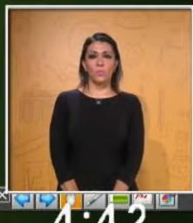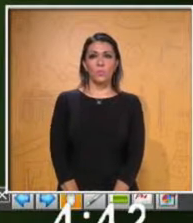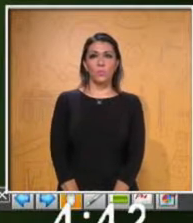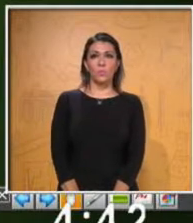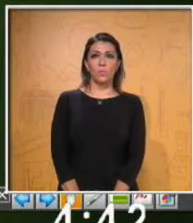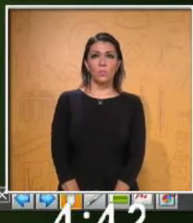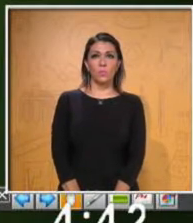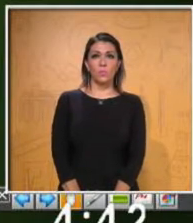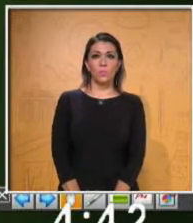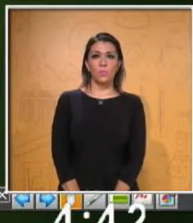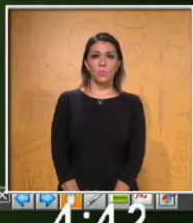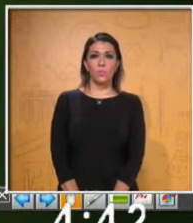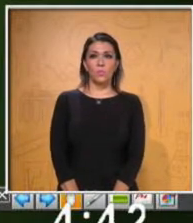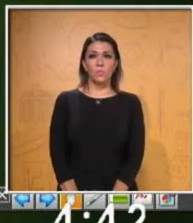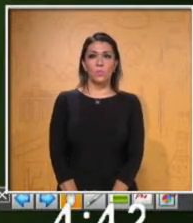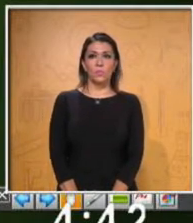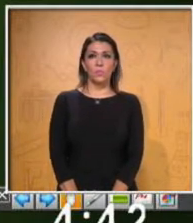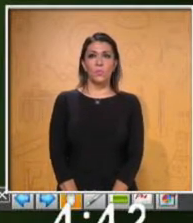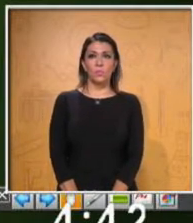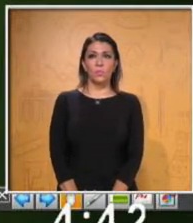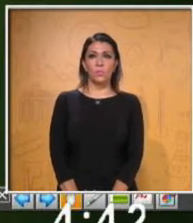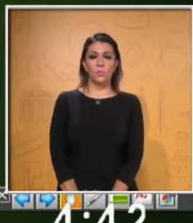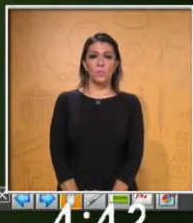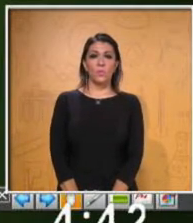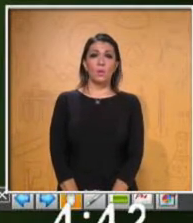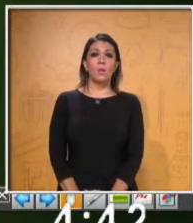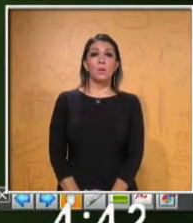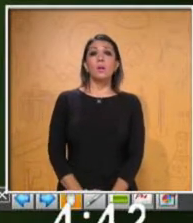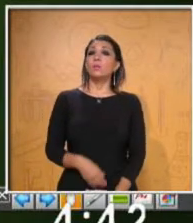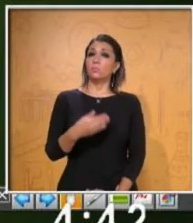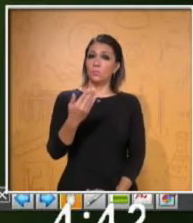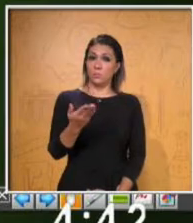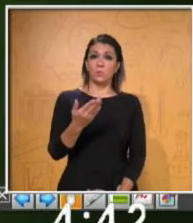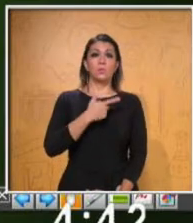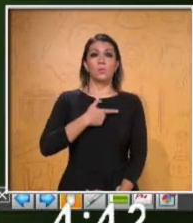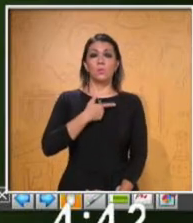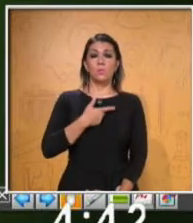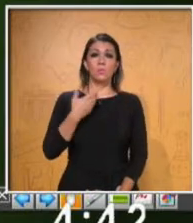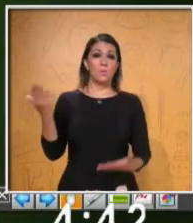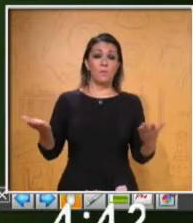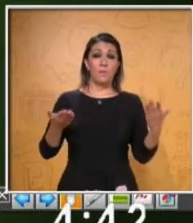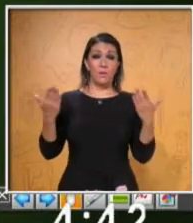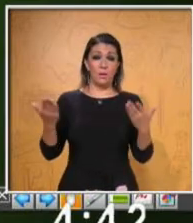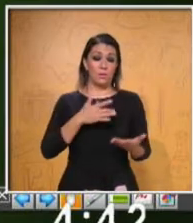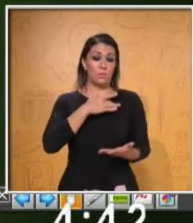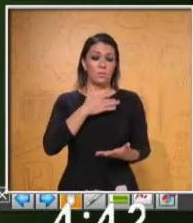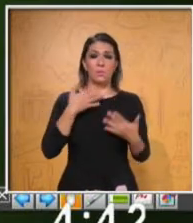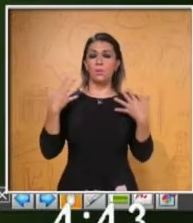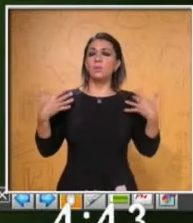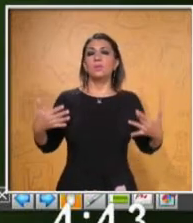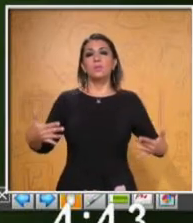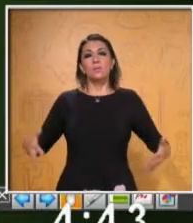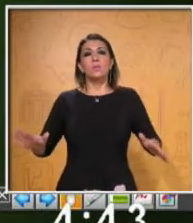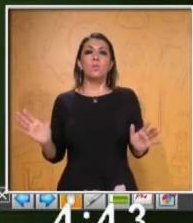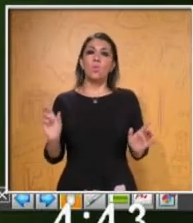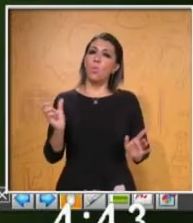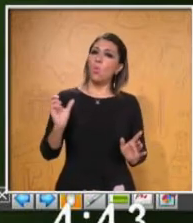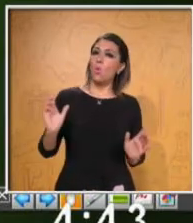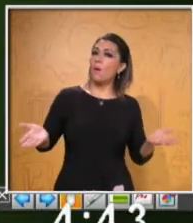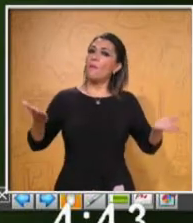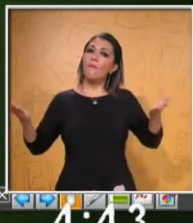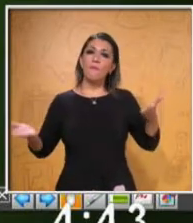Music is also a great communication tool for the deaf. People who are deaf cannot hear, so they may not appreciate the music in detail,